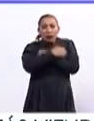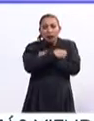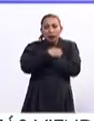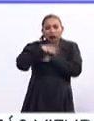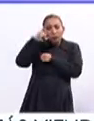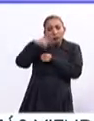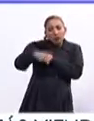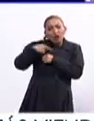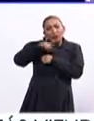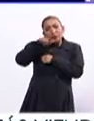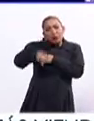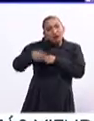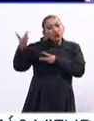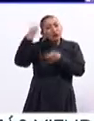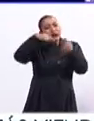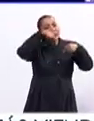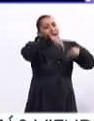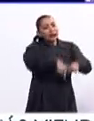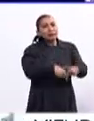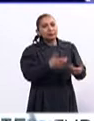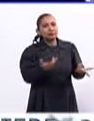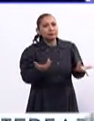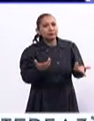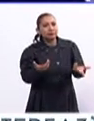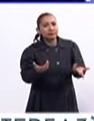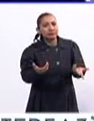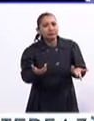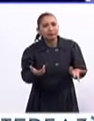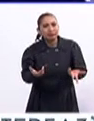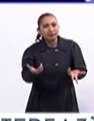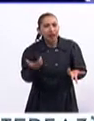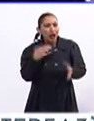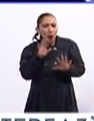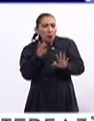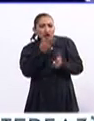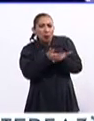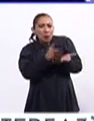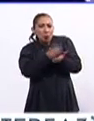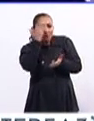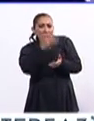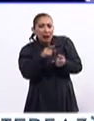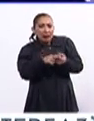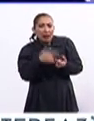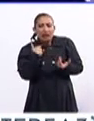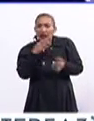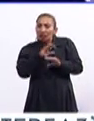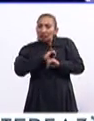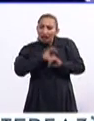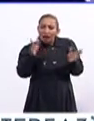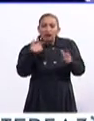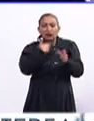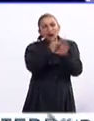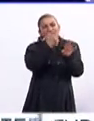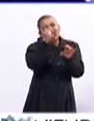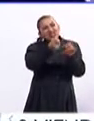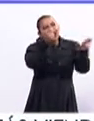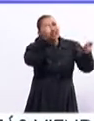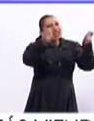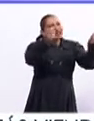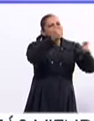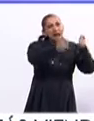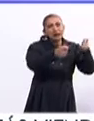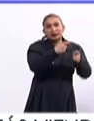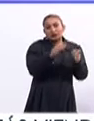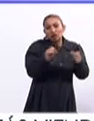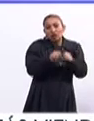allá? Y luego que puedas venir a aplicarla aquí. ¿Por qué? Básicamente, ellos ya son bilingües, ellos ya entienden perfectamente a los Estados Unidos, el socio comercial